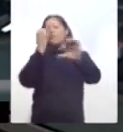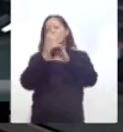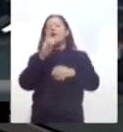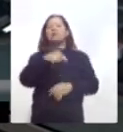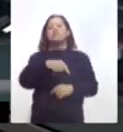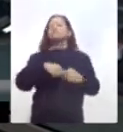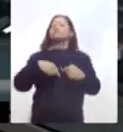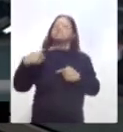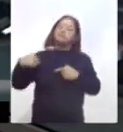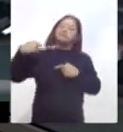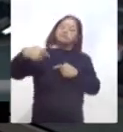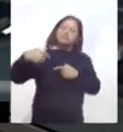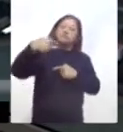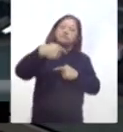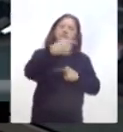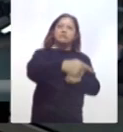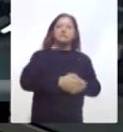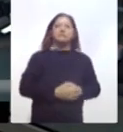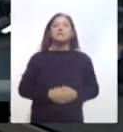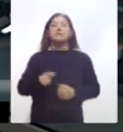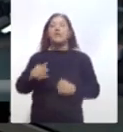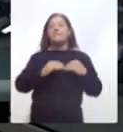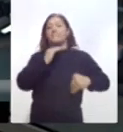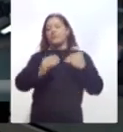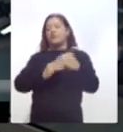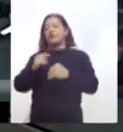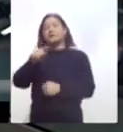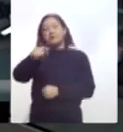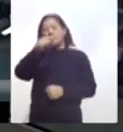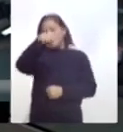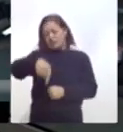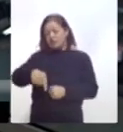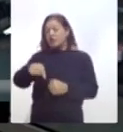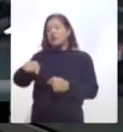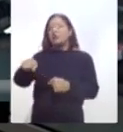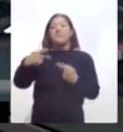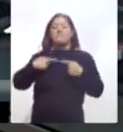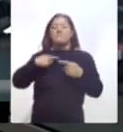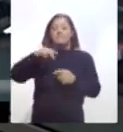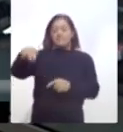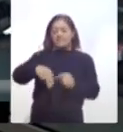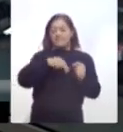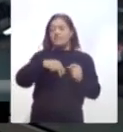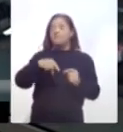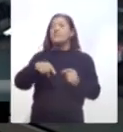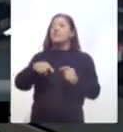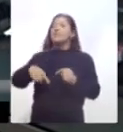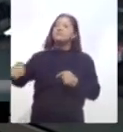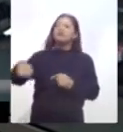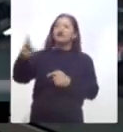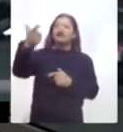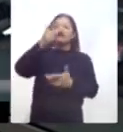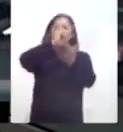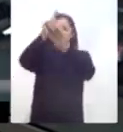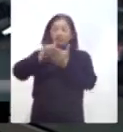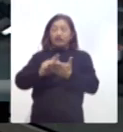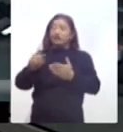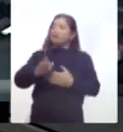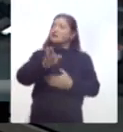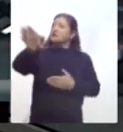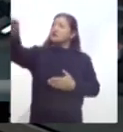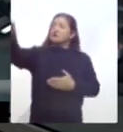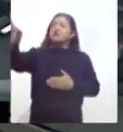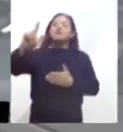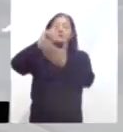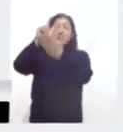periodo de tiempo. Por lo menos el proceso es llegan, descargan, suben a estancias, se sanitiza y ahora sí pueden bajar a cargar.